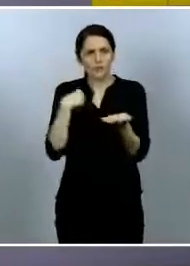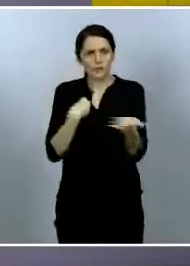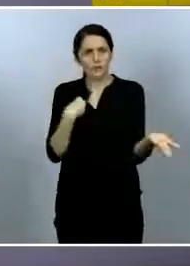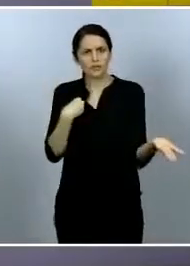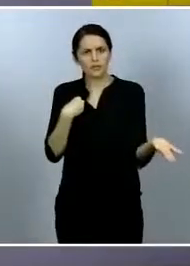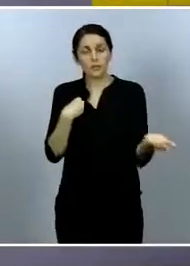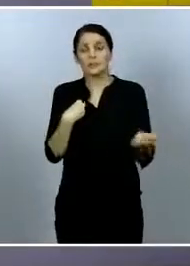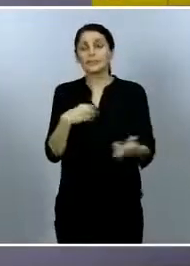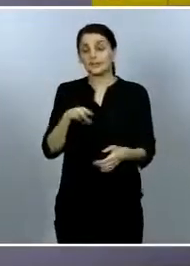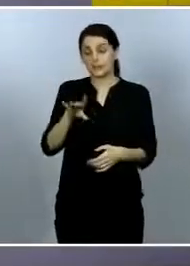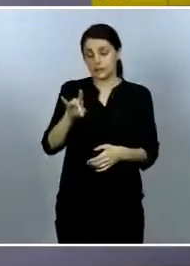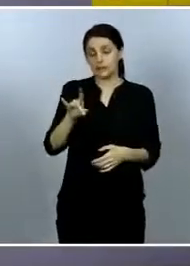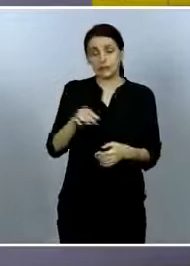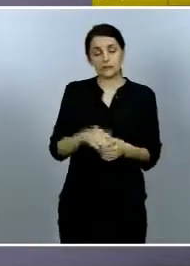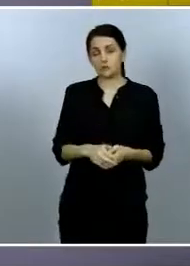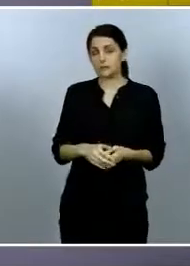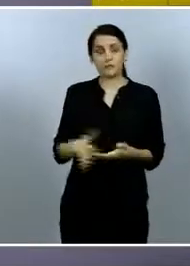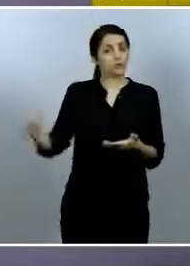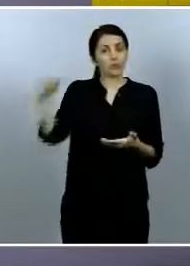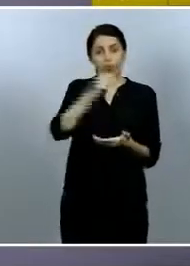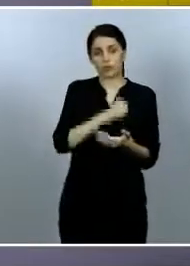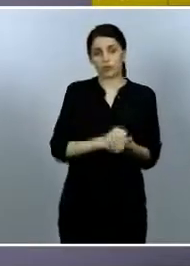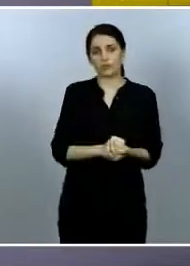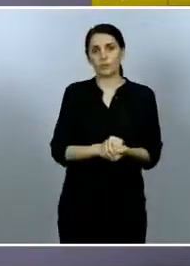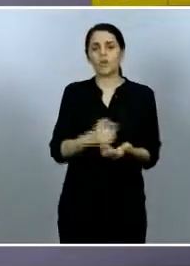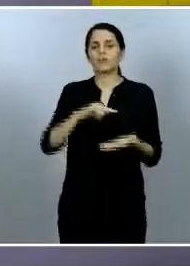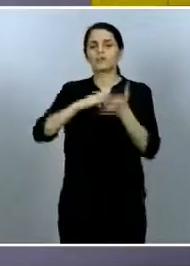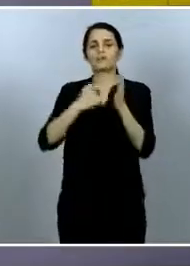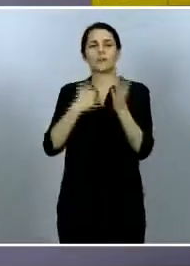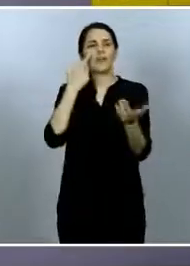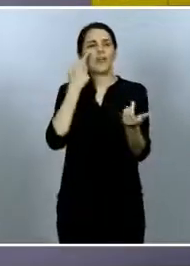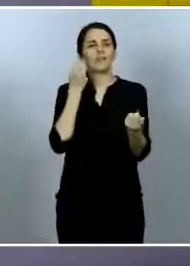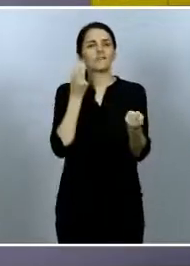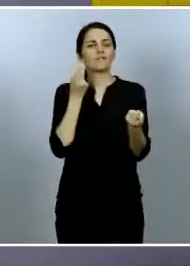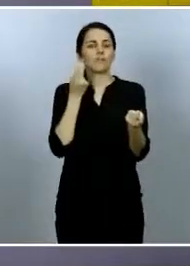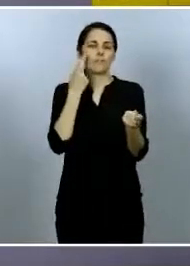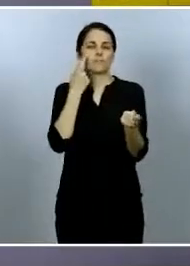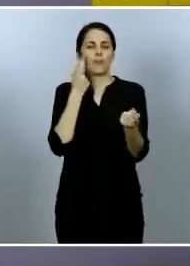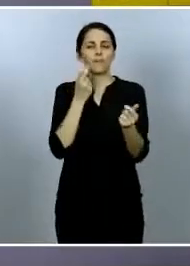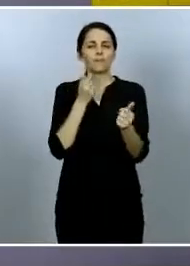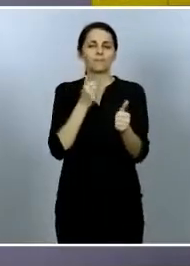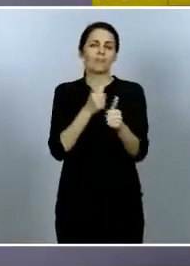los sistemas de vigilancia a veces a mí me sorprende algunas de las